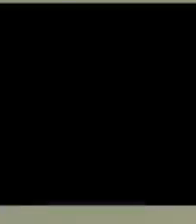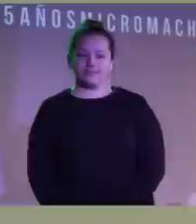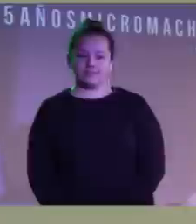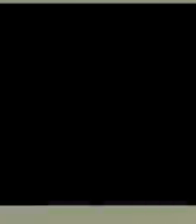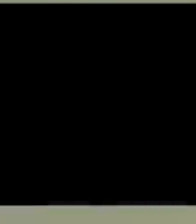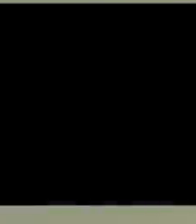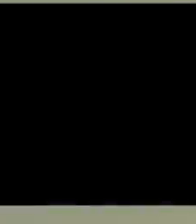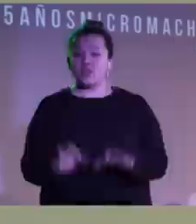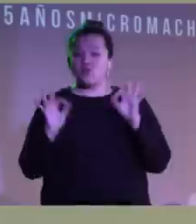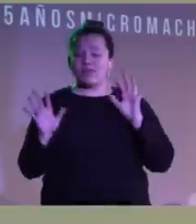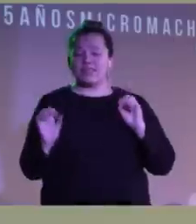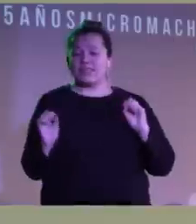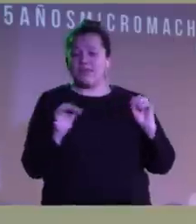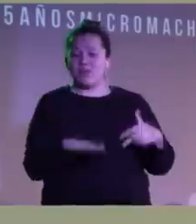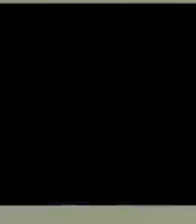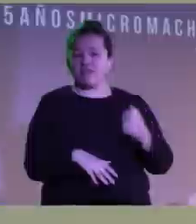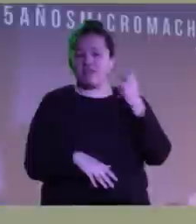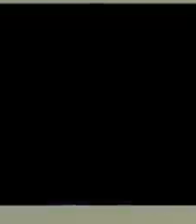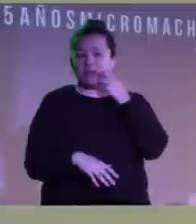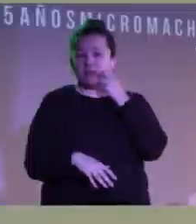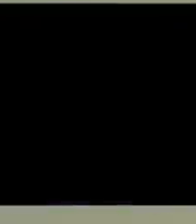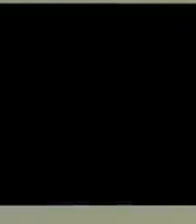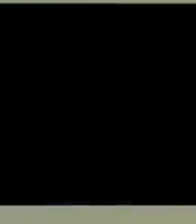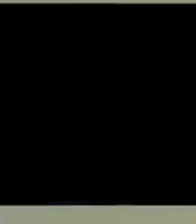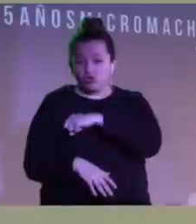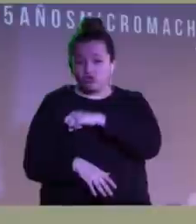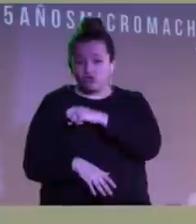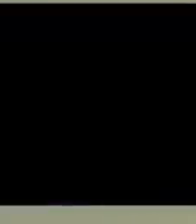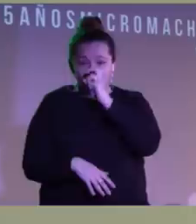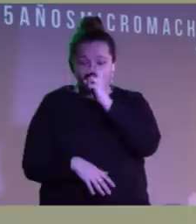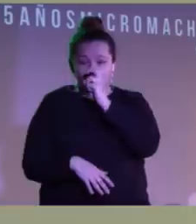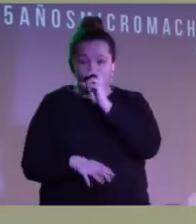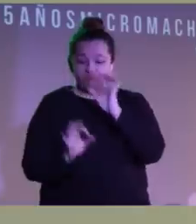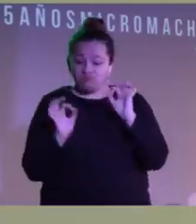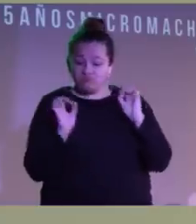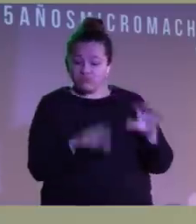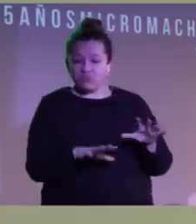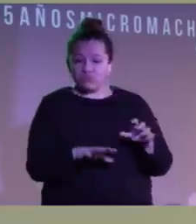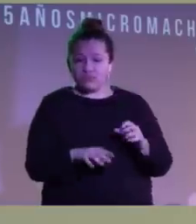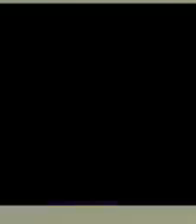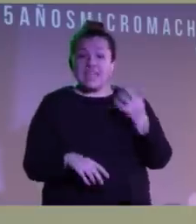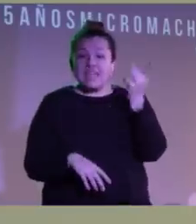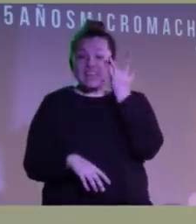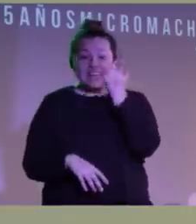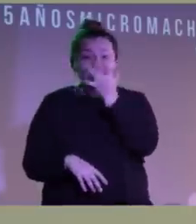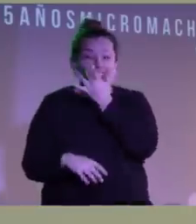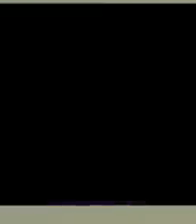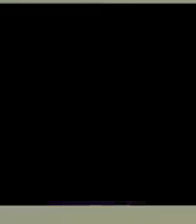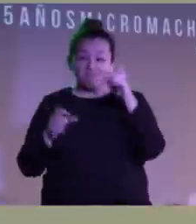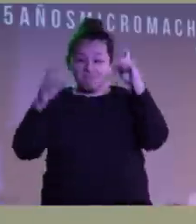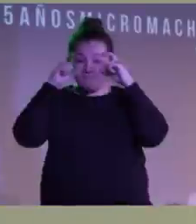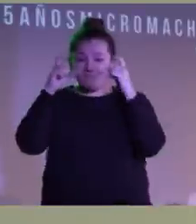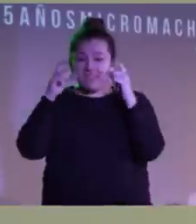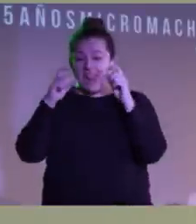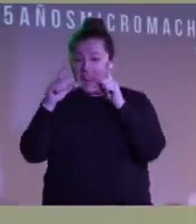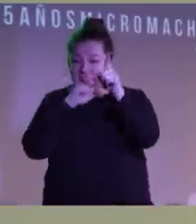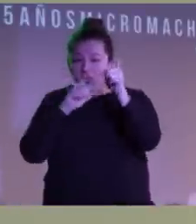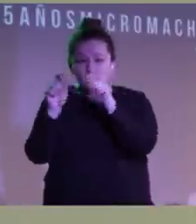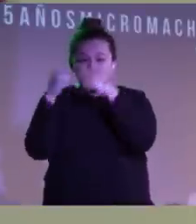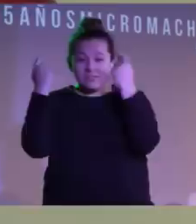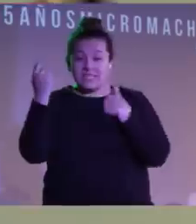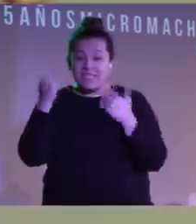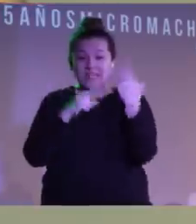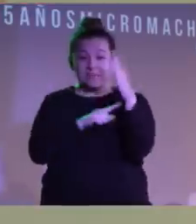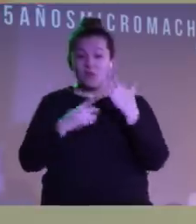¿Cómo se abandonan los zapatos viejos? Destrocé el cristal de sus gafas de lejos y saqué del espejo mi vivo